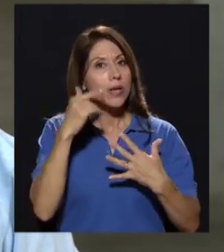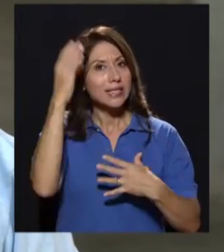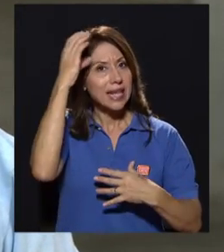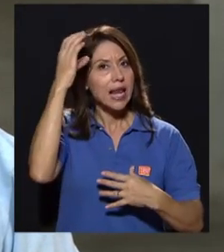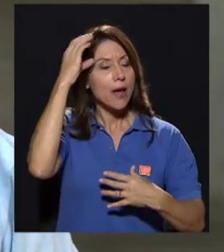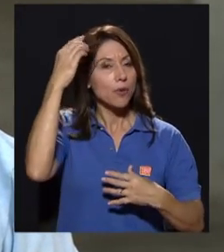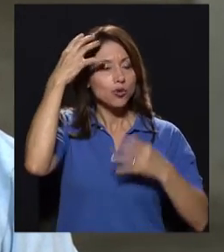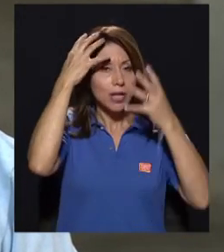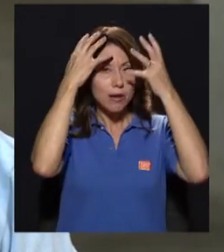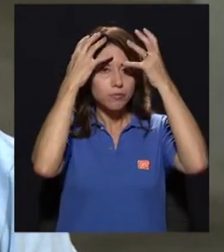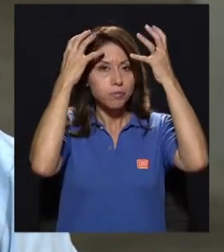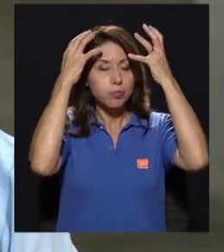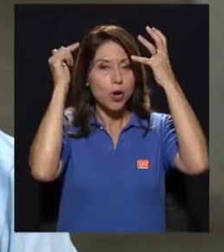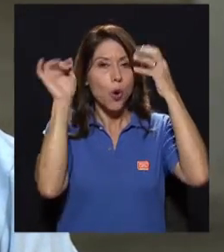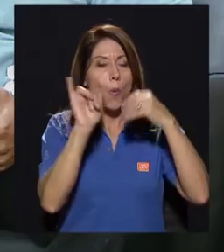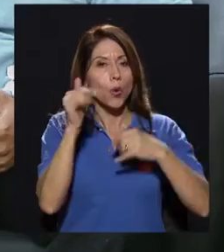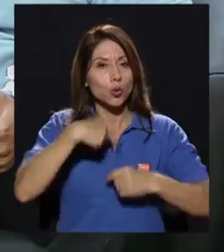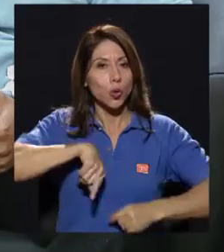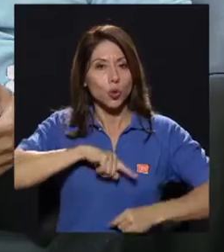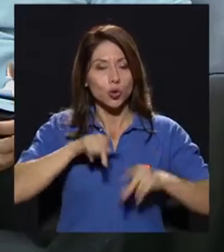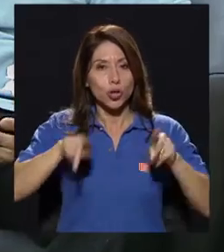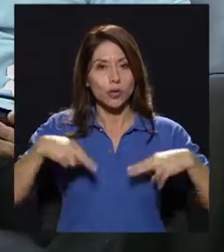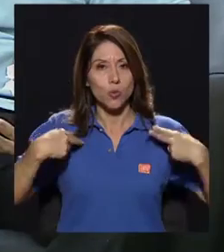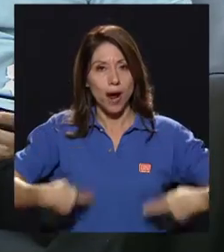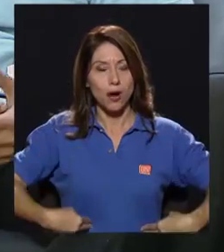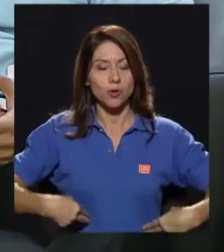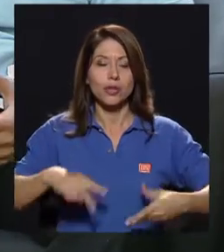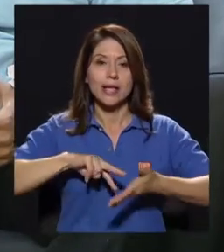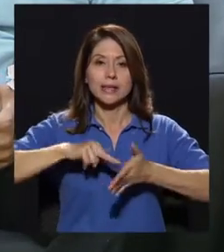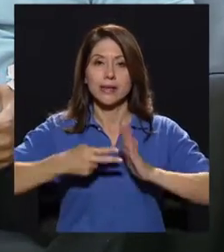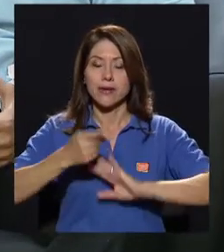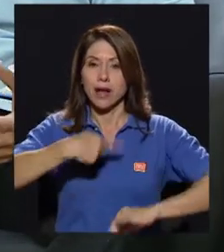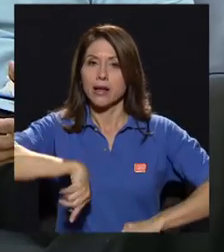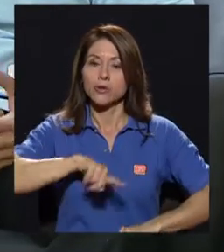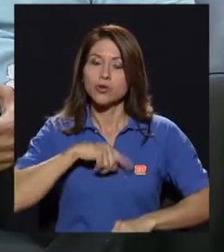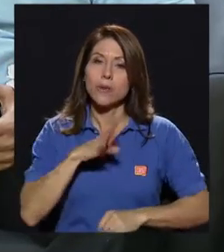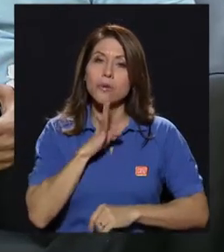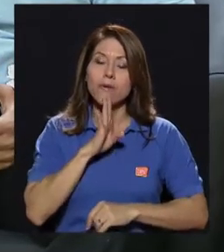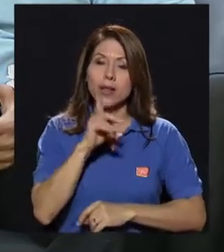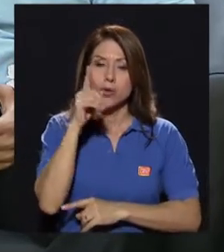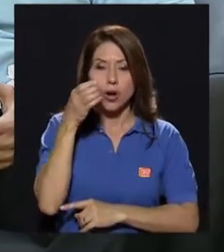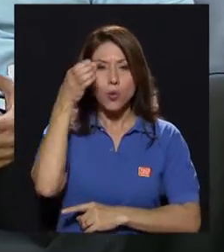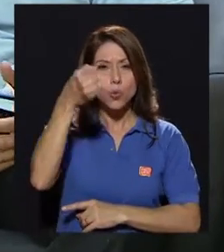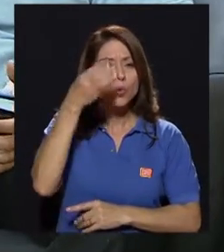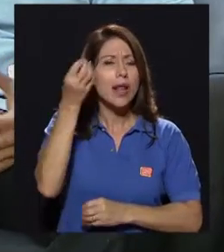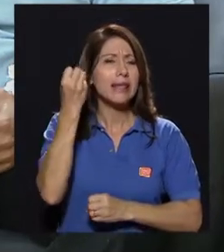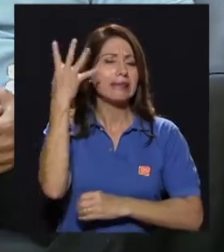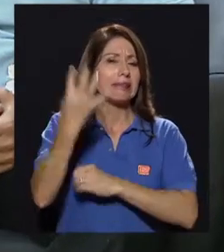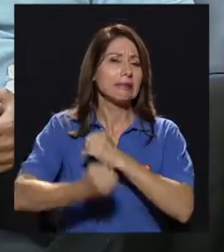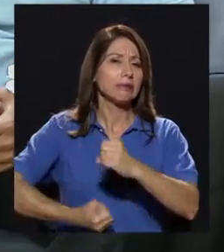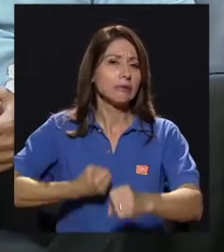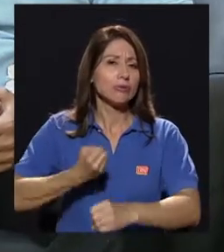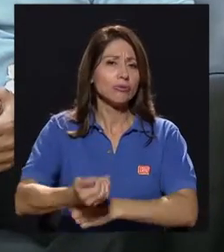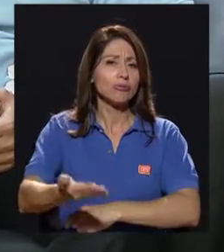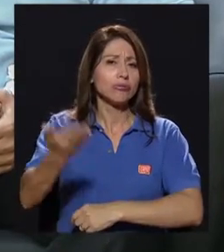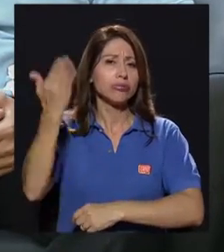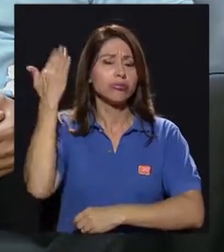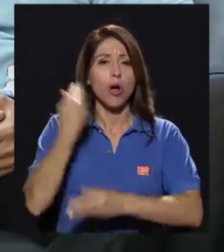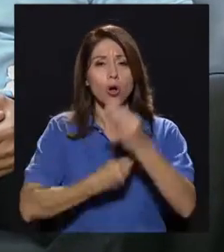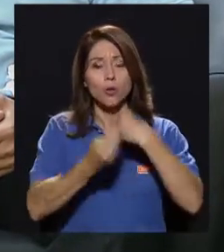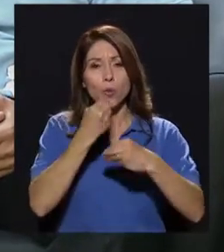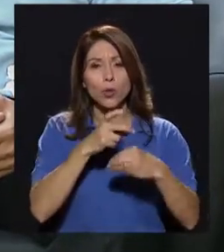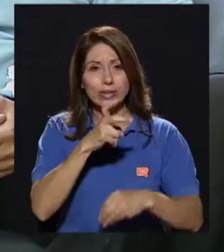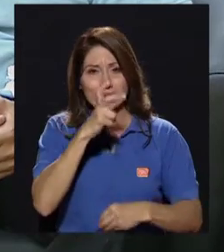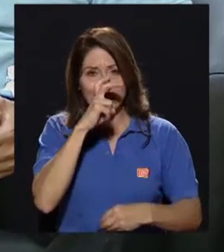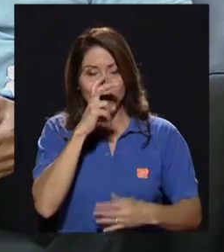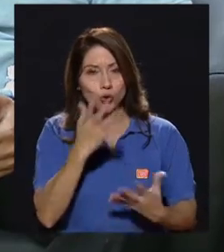como los de nosotros, los seres humanos. Entonces estamos hablando de, digamos, de una cultura milenaria del consumo de insectos.